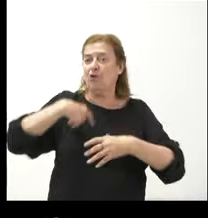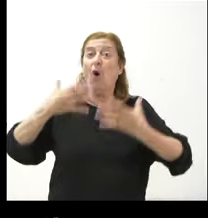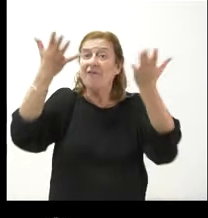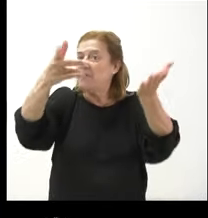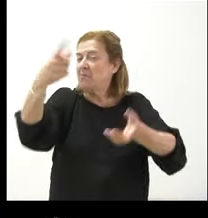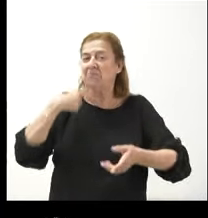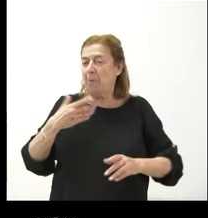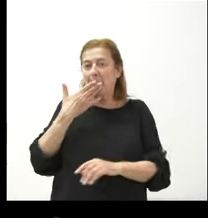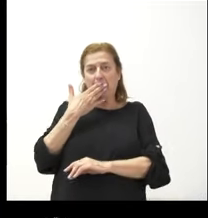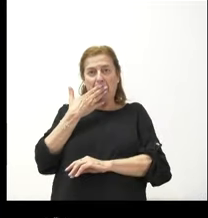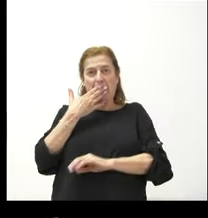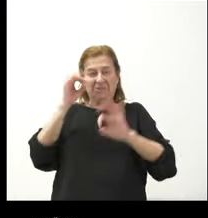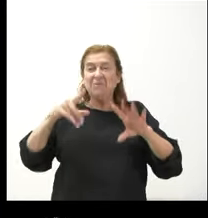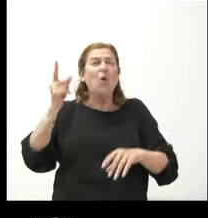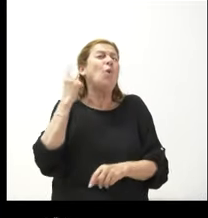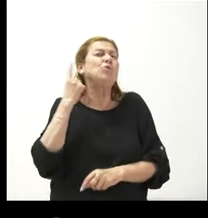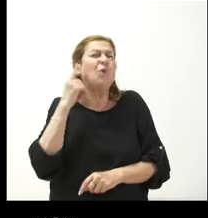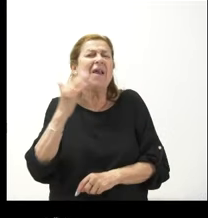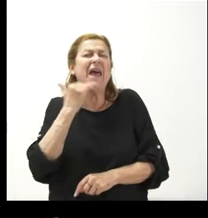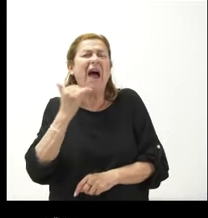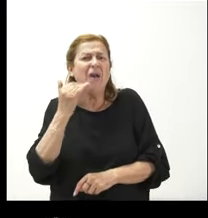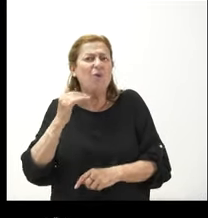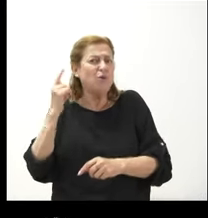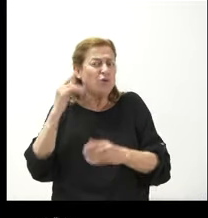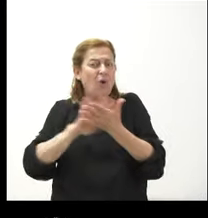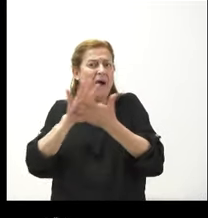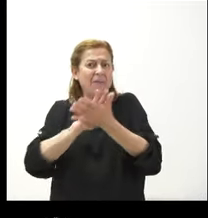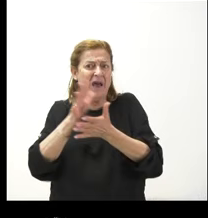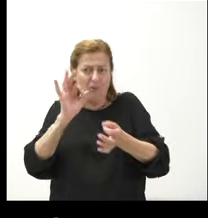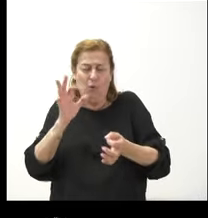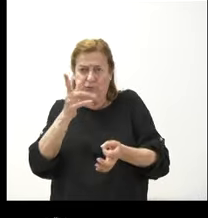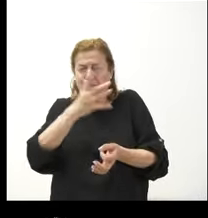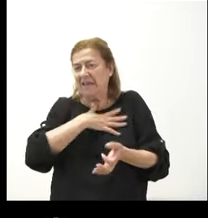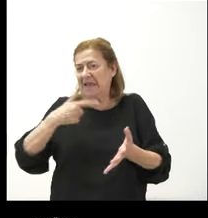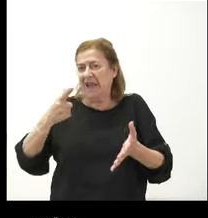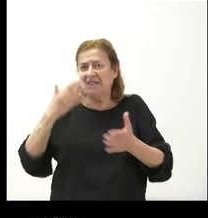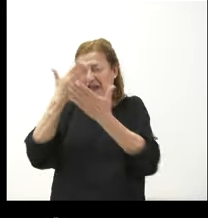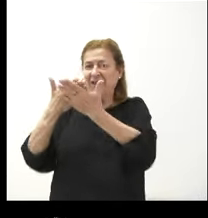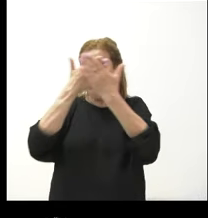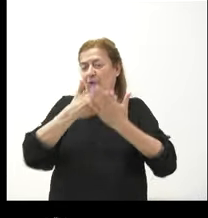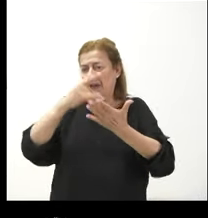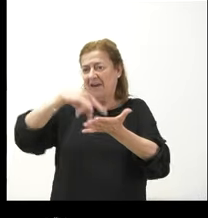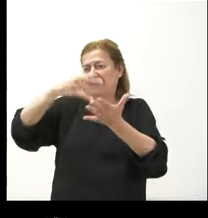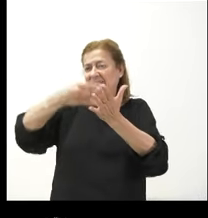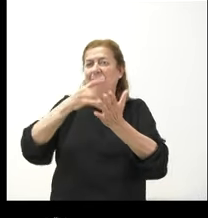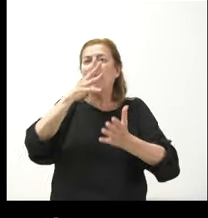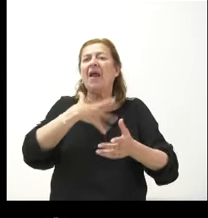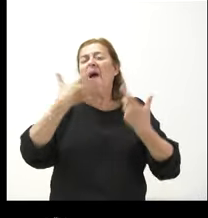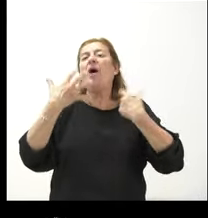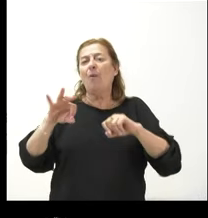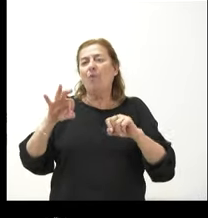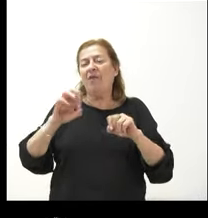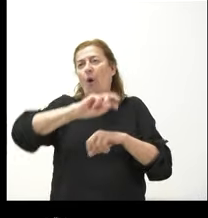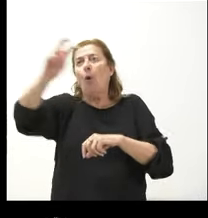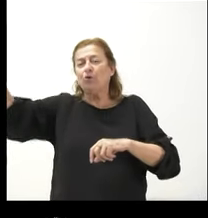no sé si le suena si ha oído hablar de él y si estarían dispuestos a estudiar este sistema para poder replicarlo en otros